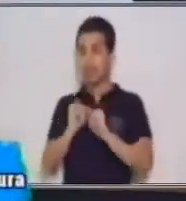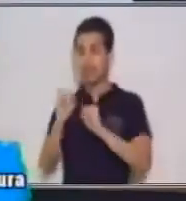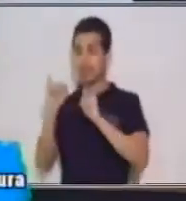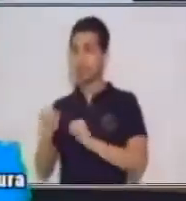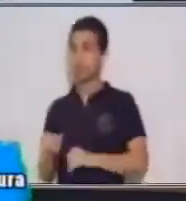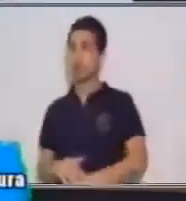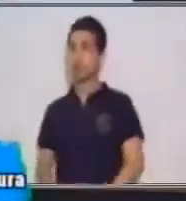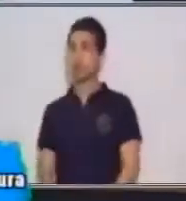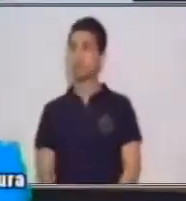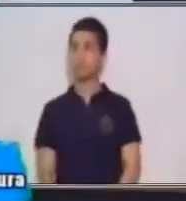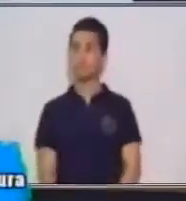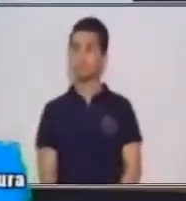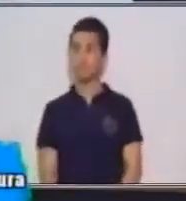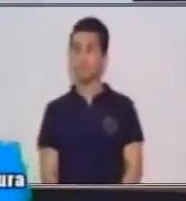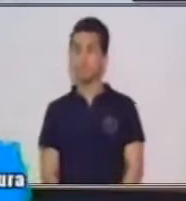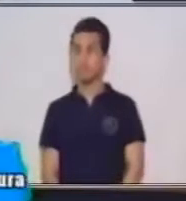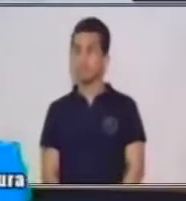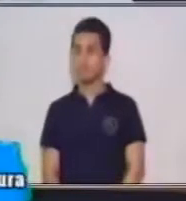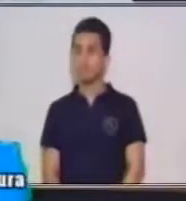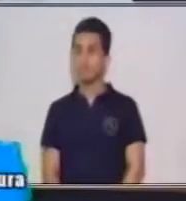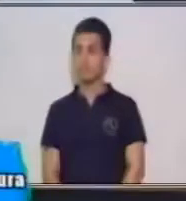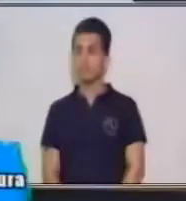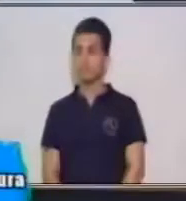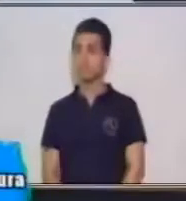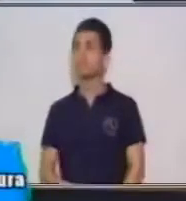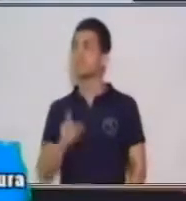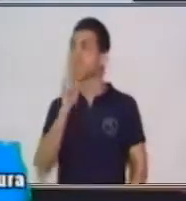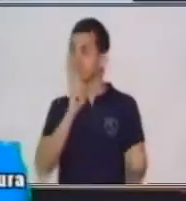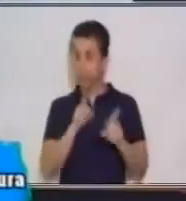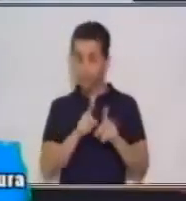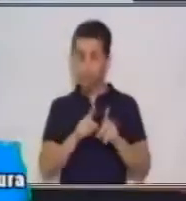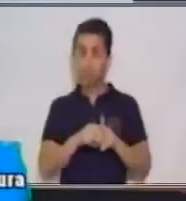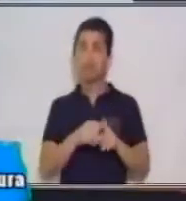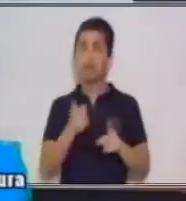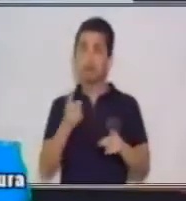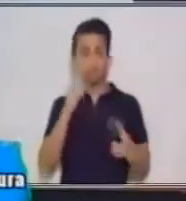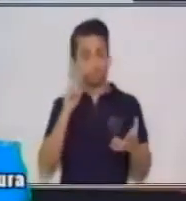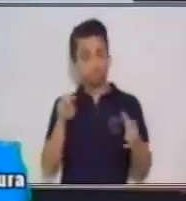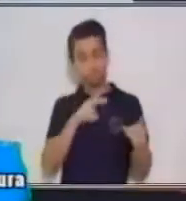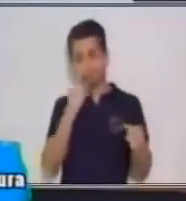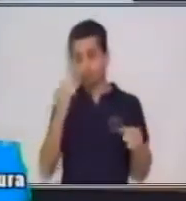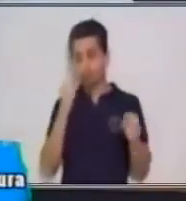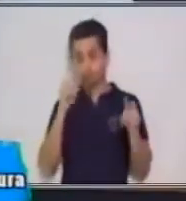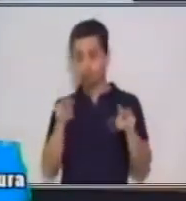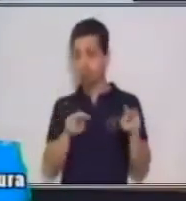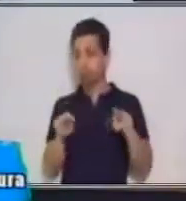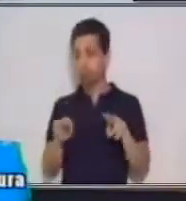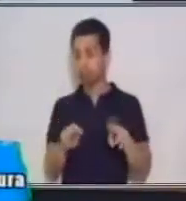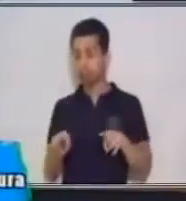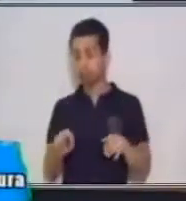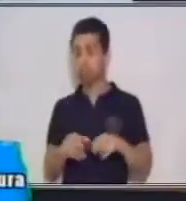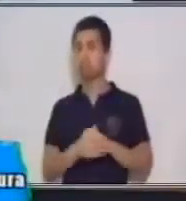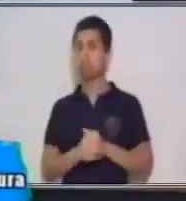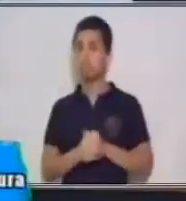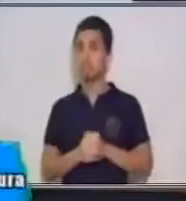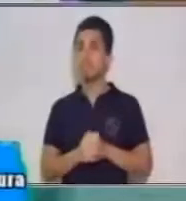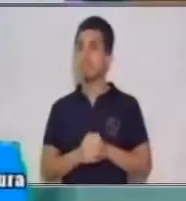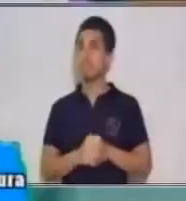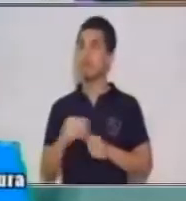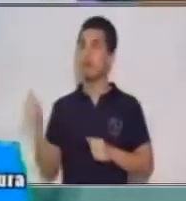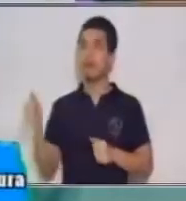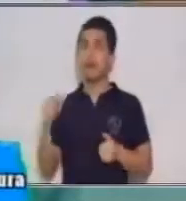individual. También la podemos hacer subvocal o oral. Tenemos la lectura